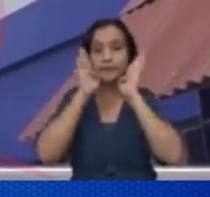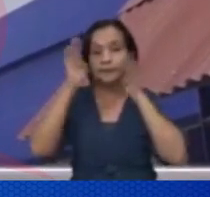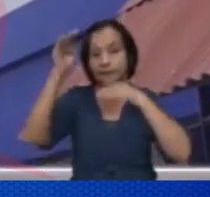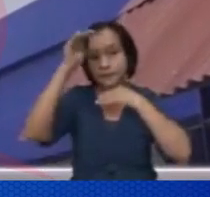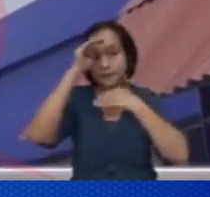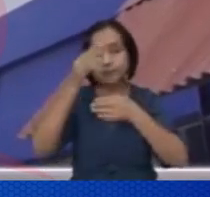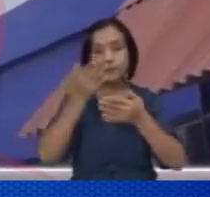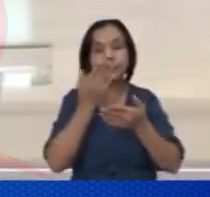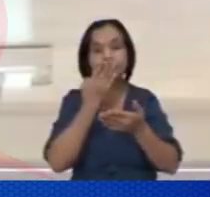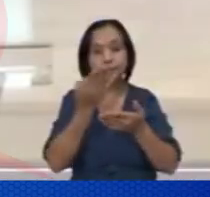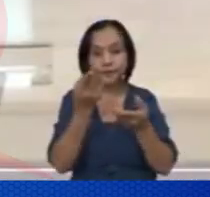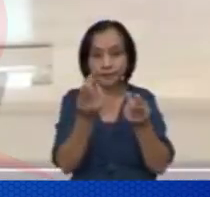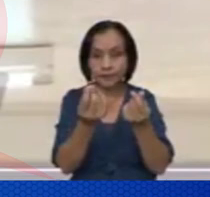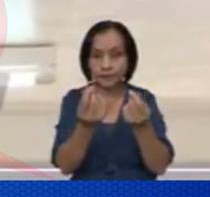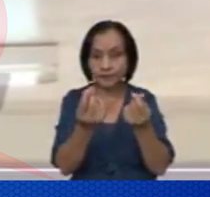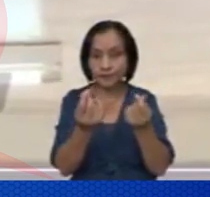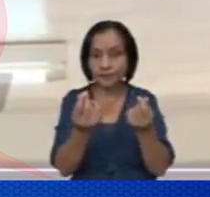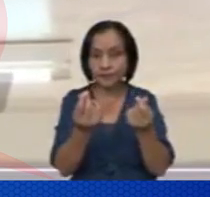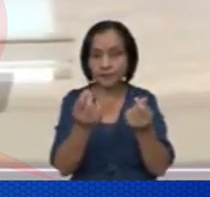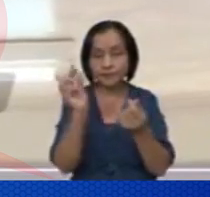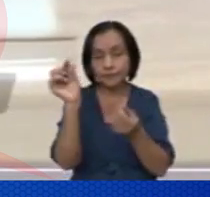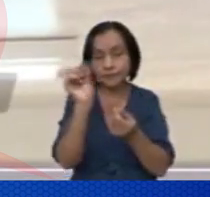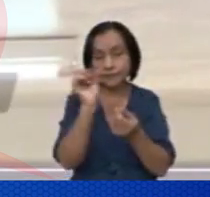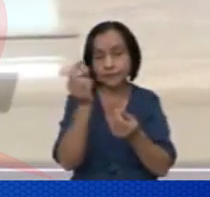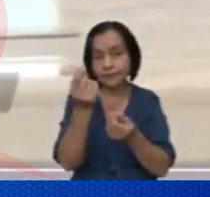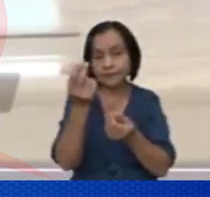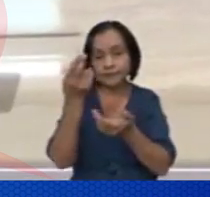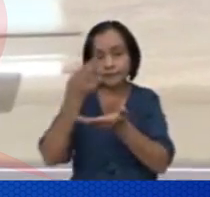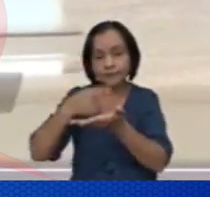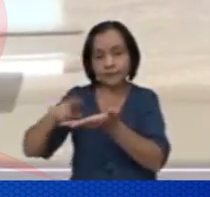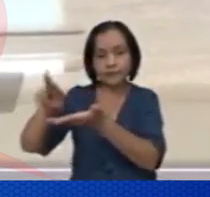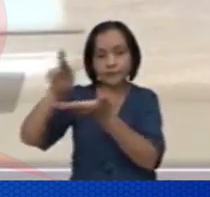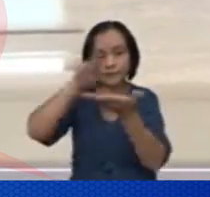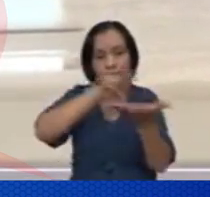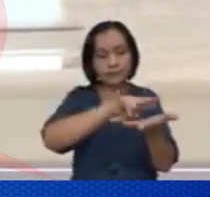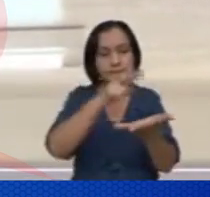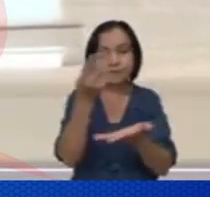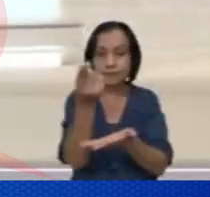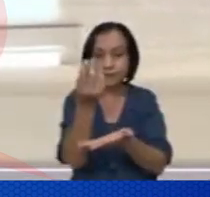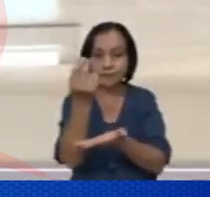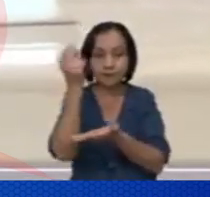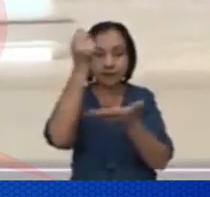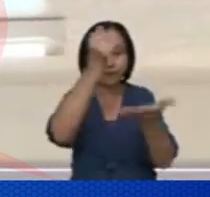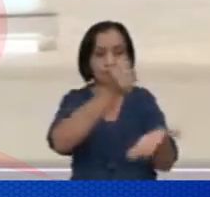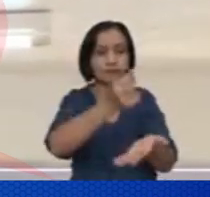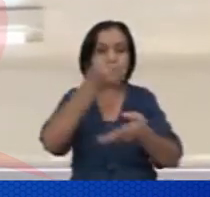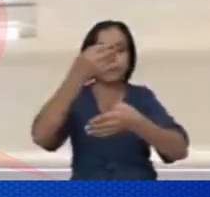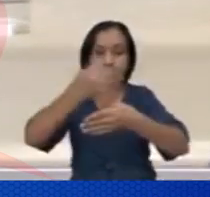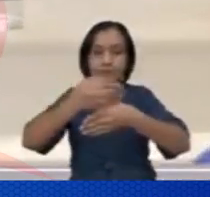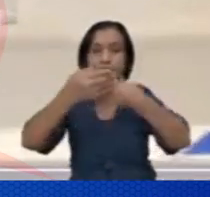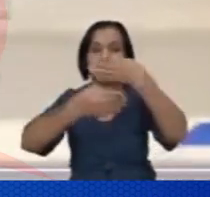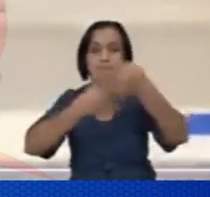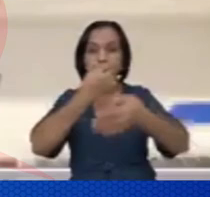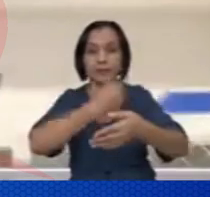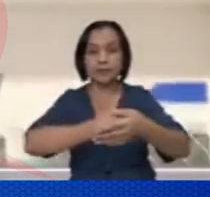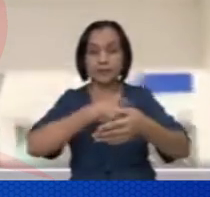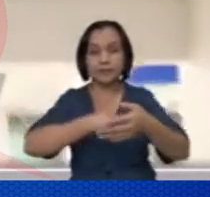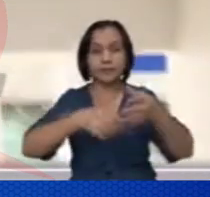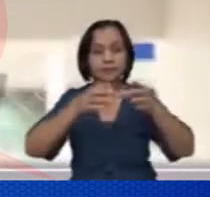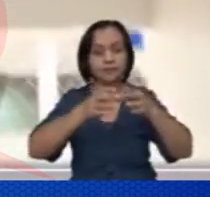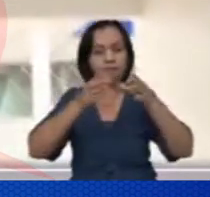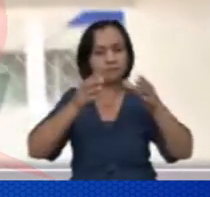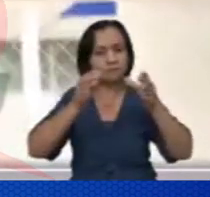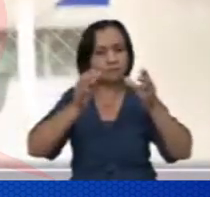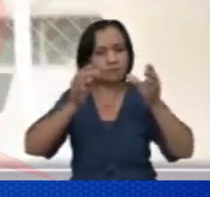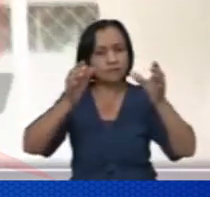En estos meses, ahorita de junio, julio y en el segundo semestre, vamos a iniciar 95 centros educativos con una